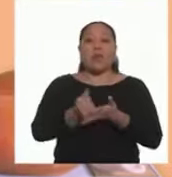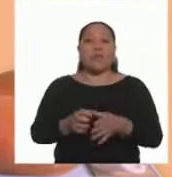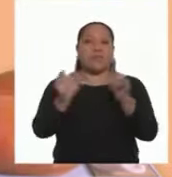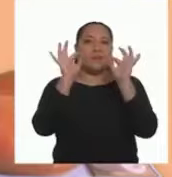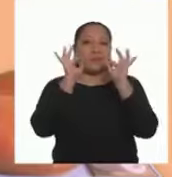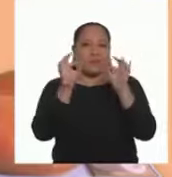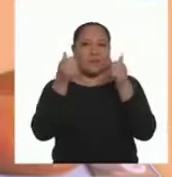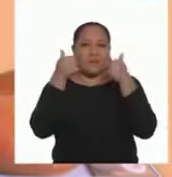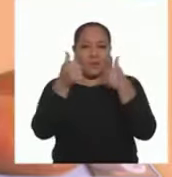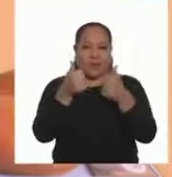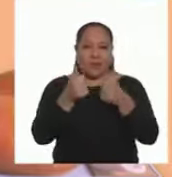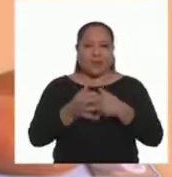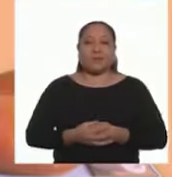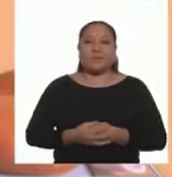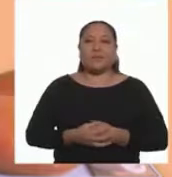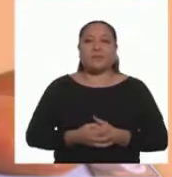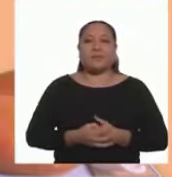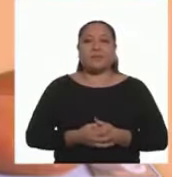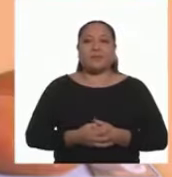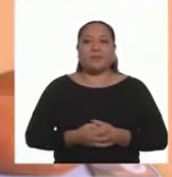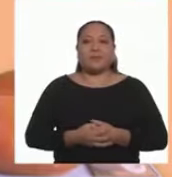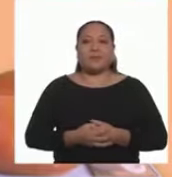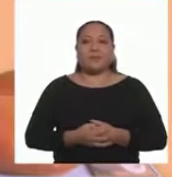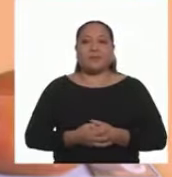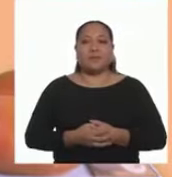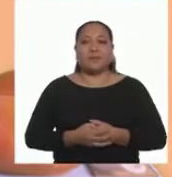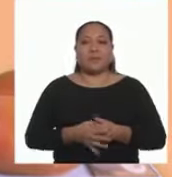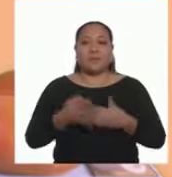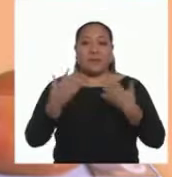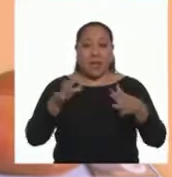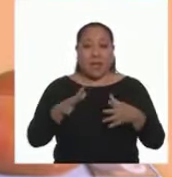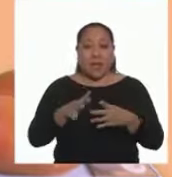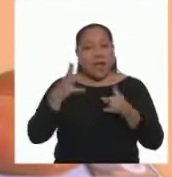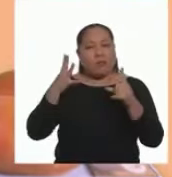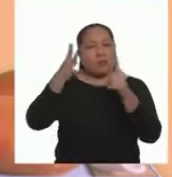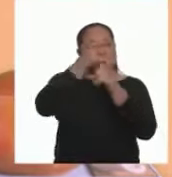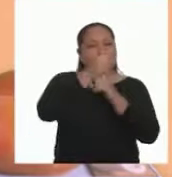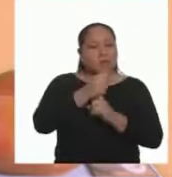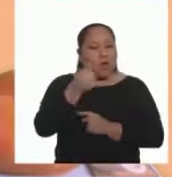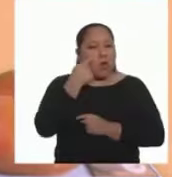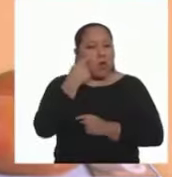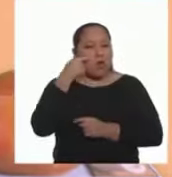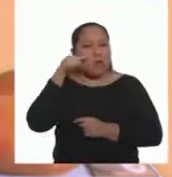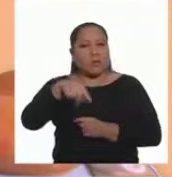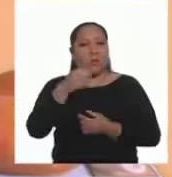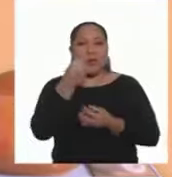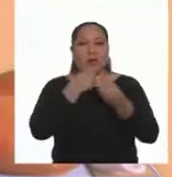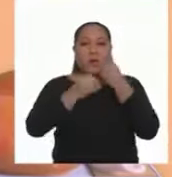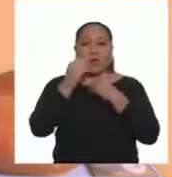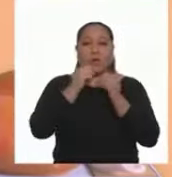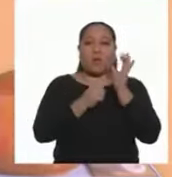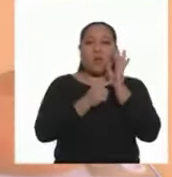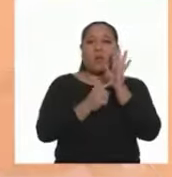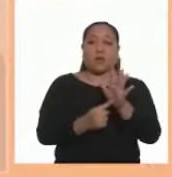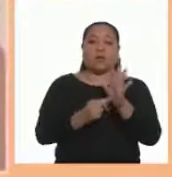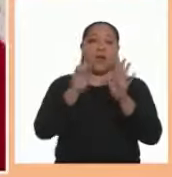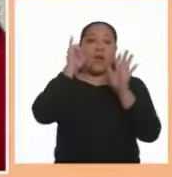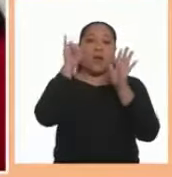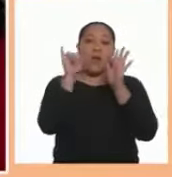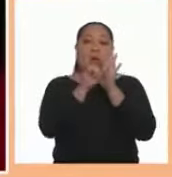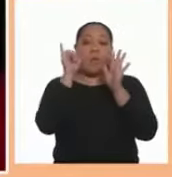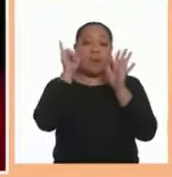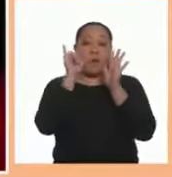Arroz Bien Muy bien Si ya logra Reconocer los alimentos